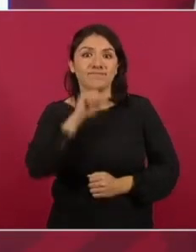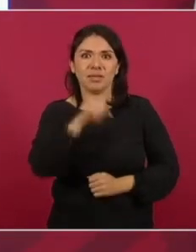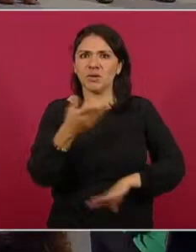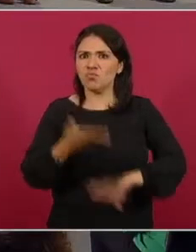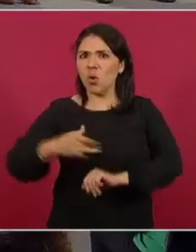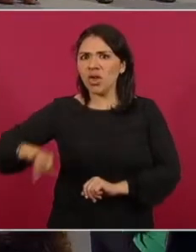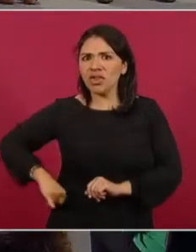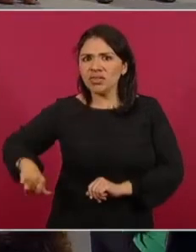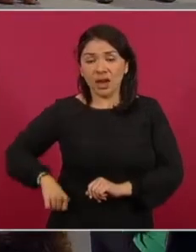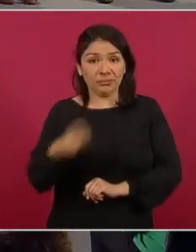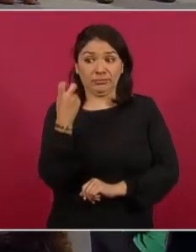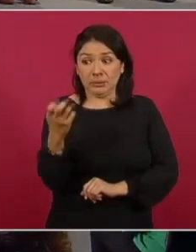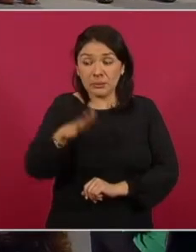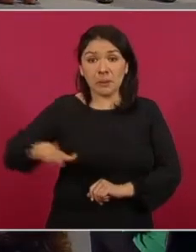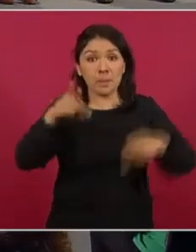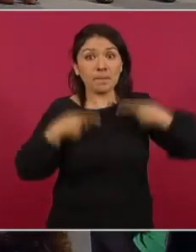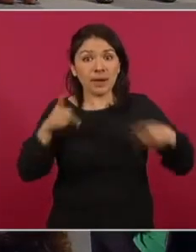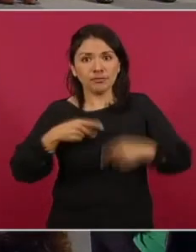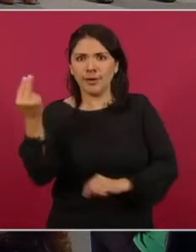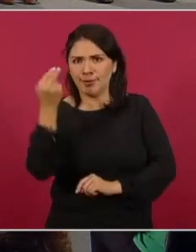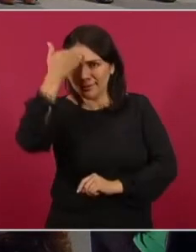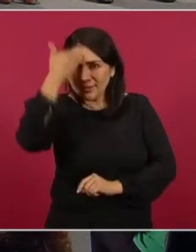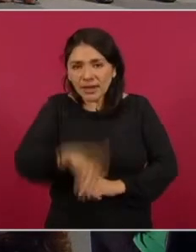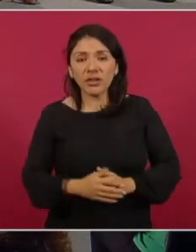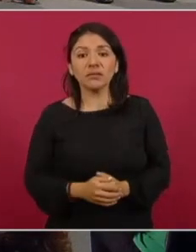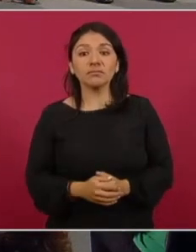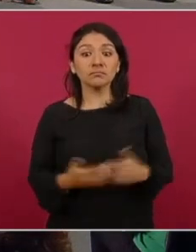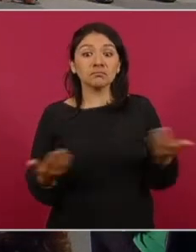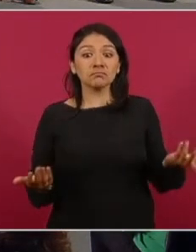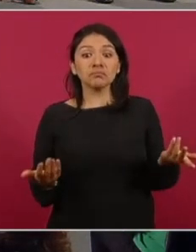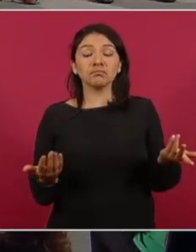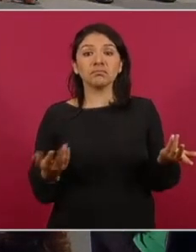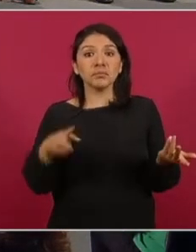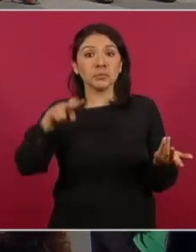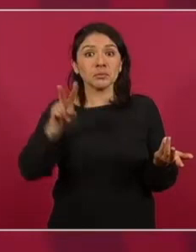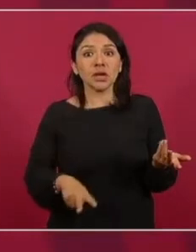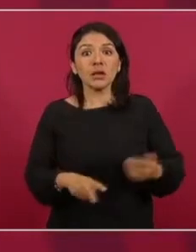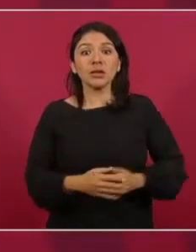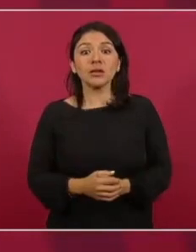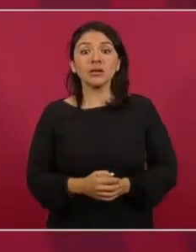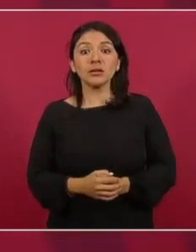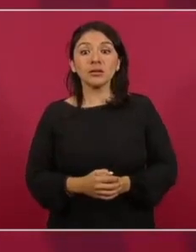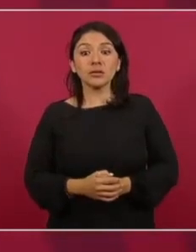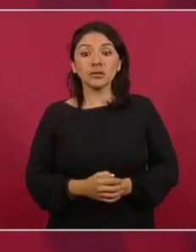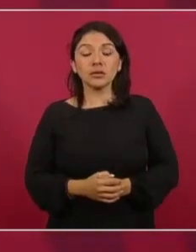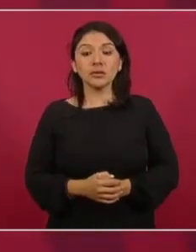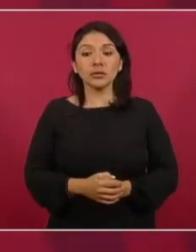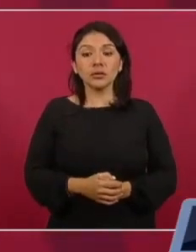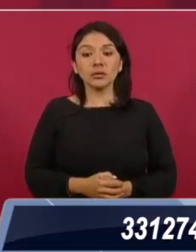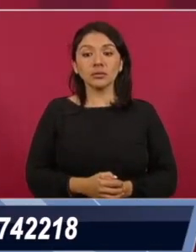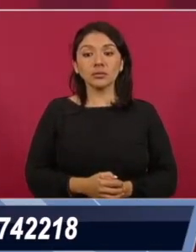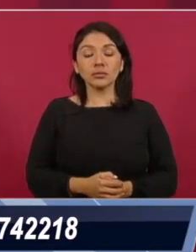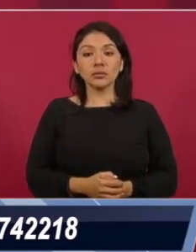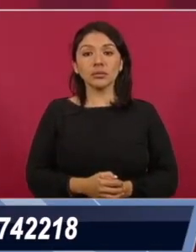interesante que la gente sepa que con la